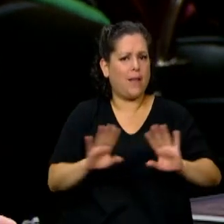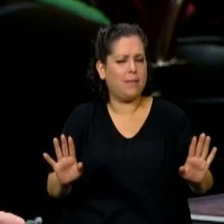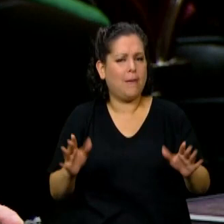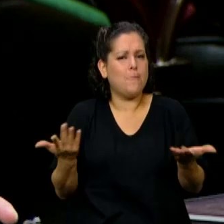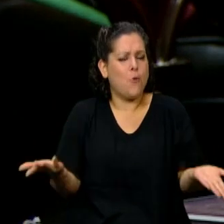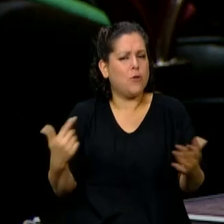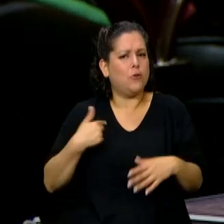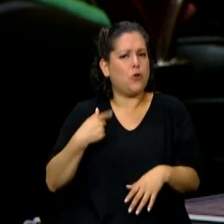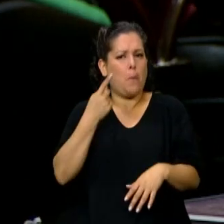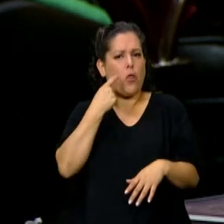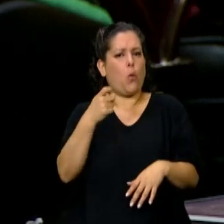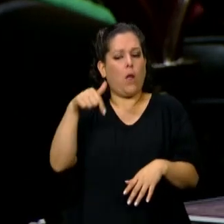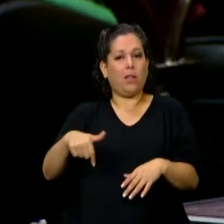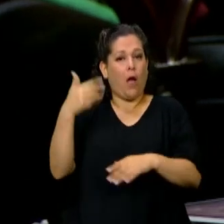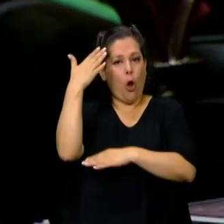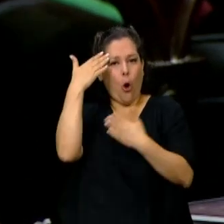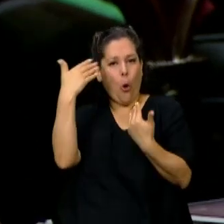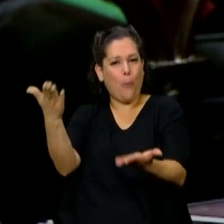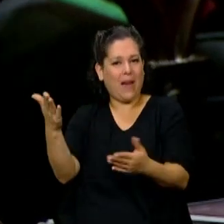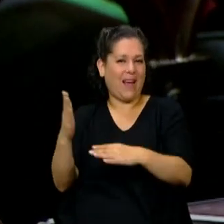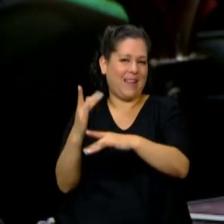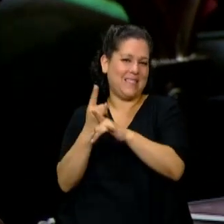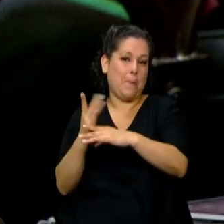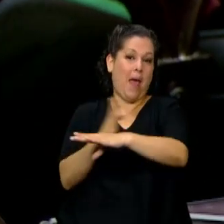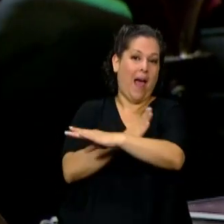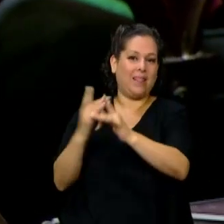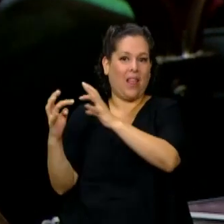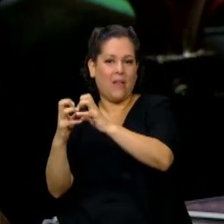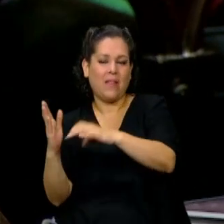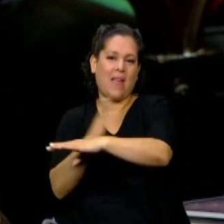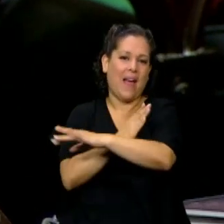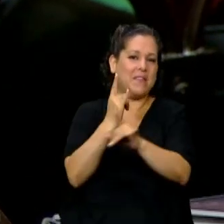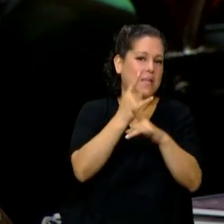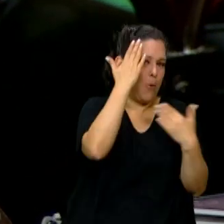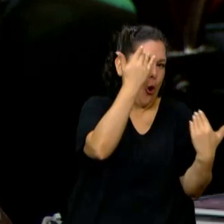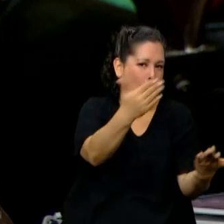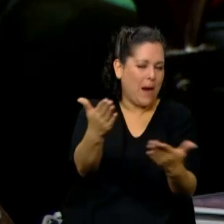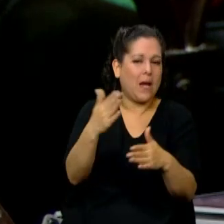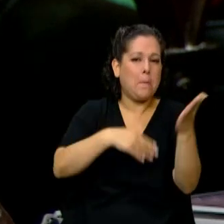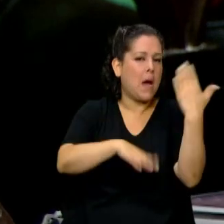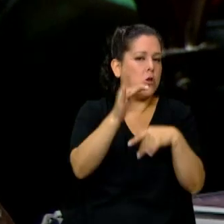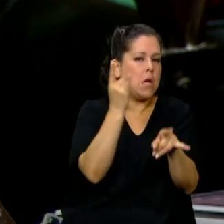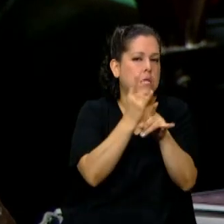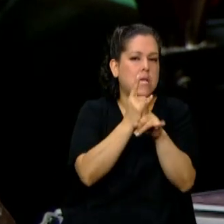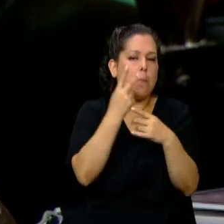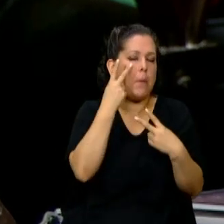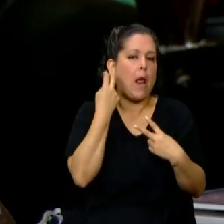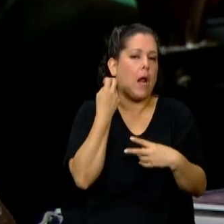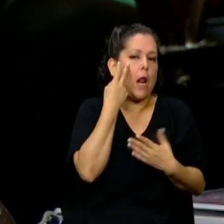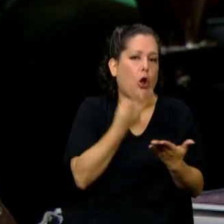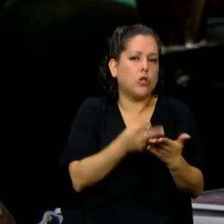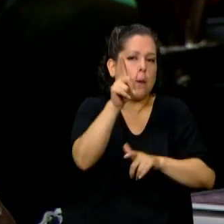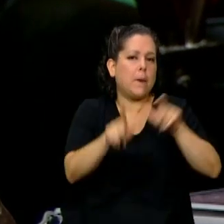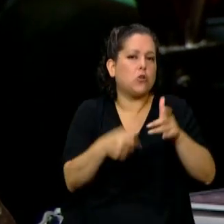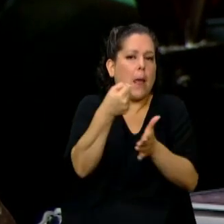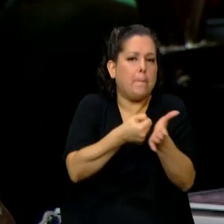que se suelen hacer antes de pasar a debatir las leyes, en su mayoría, son paramilitantes o referentes notorios de tal